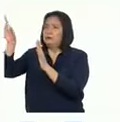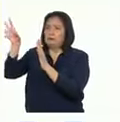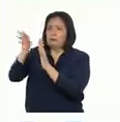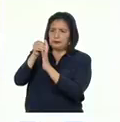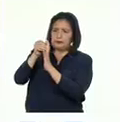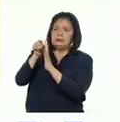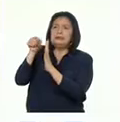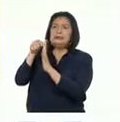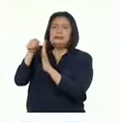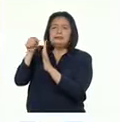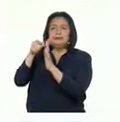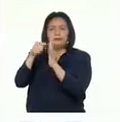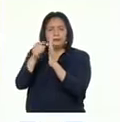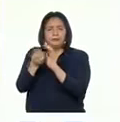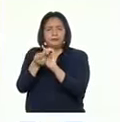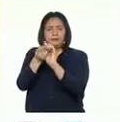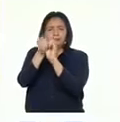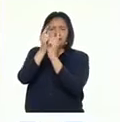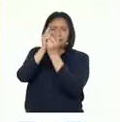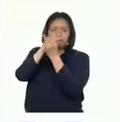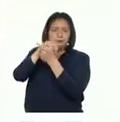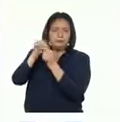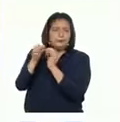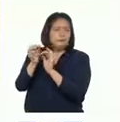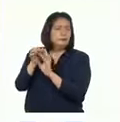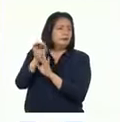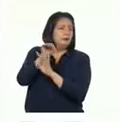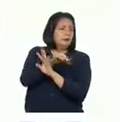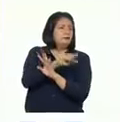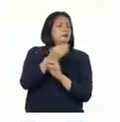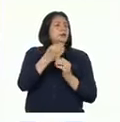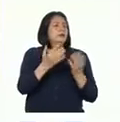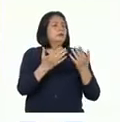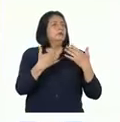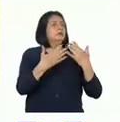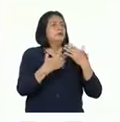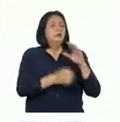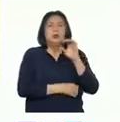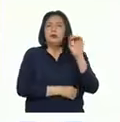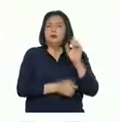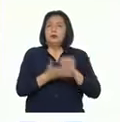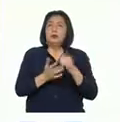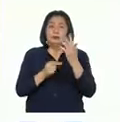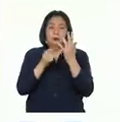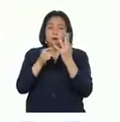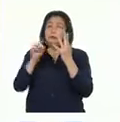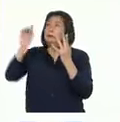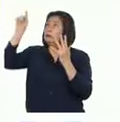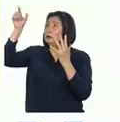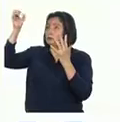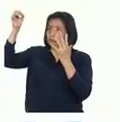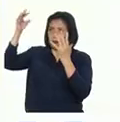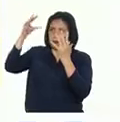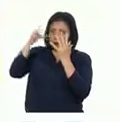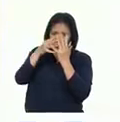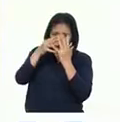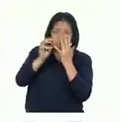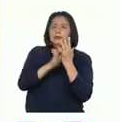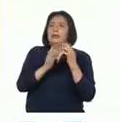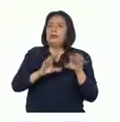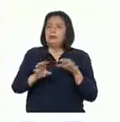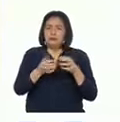y convierten el dióxido de carbono en oxígeno. Además, captan la energía solar y elaboran materia